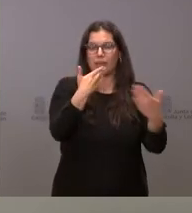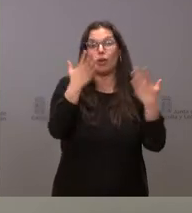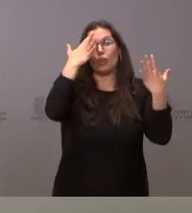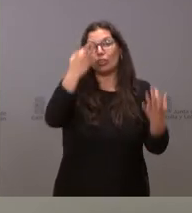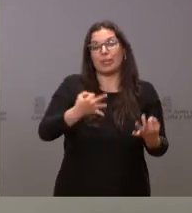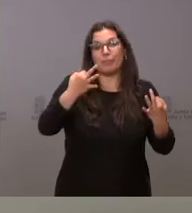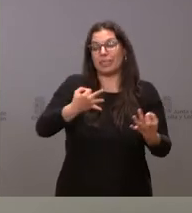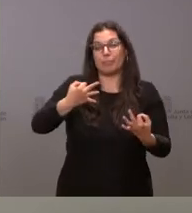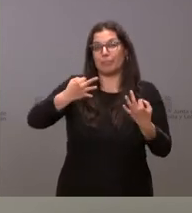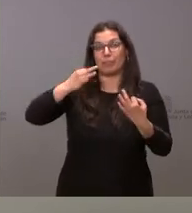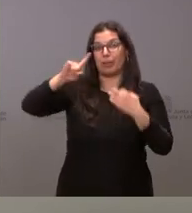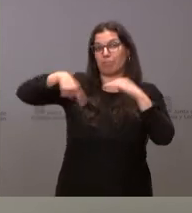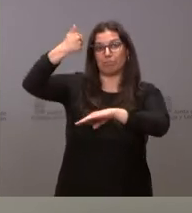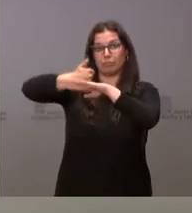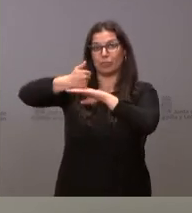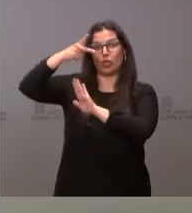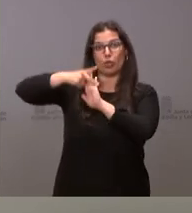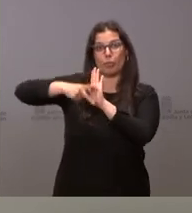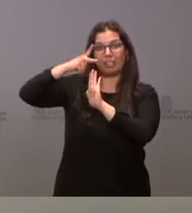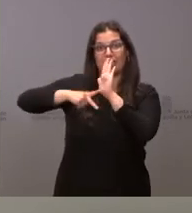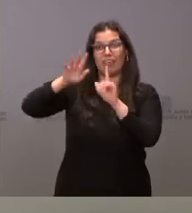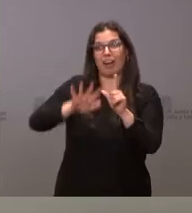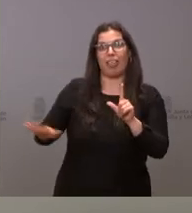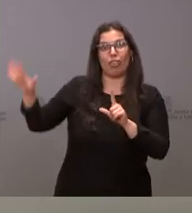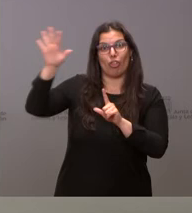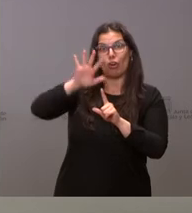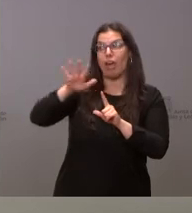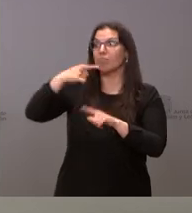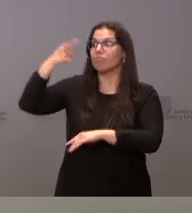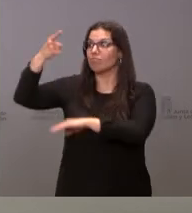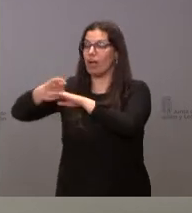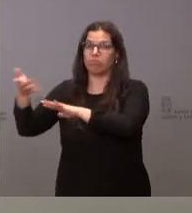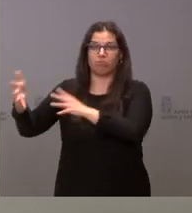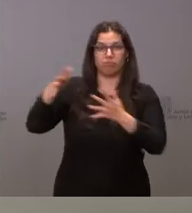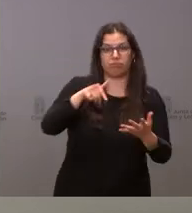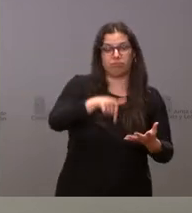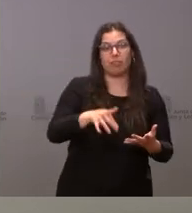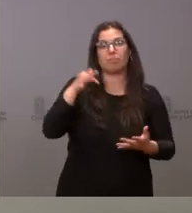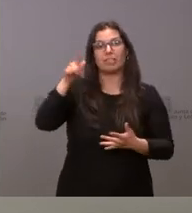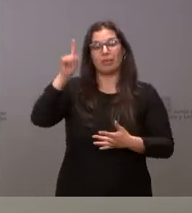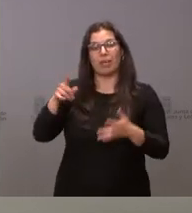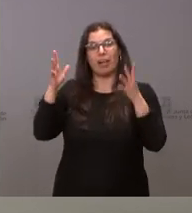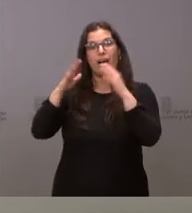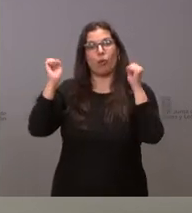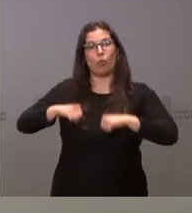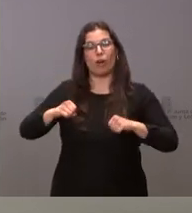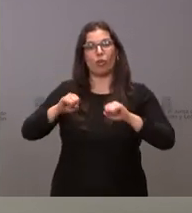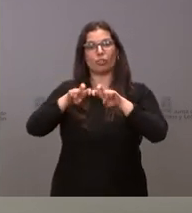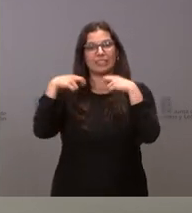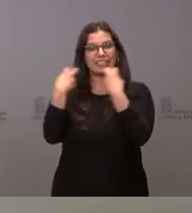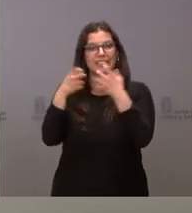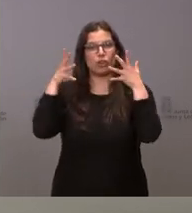y en cumplimiento de la normativa nacional que se vaya desarrollando y de los acuerdos del Consejo Interterritorial que nosotros